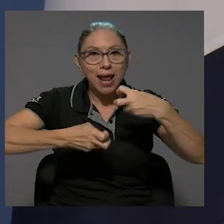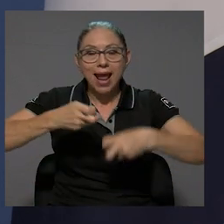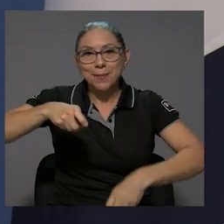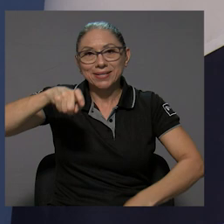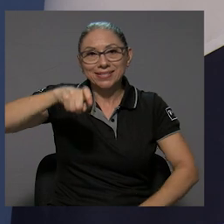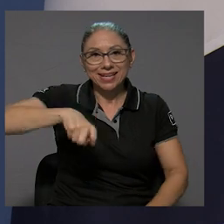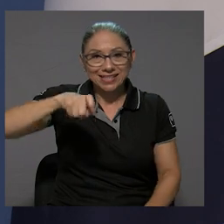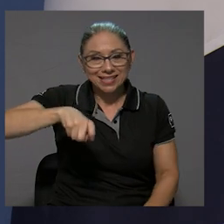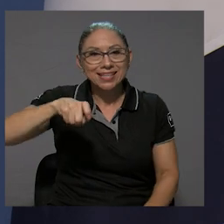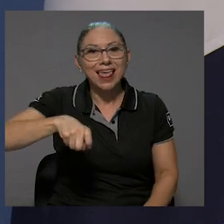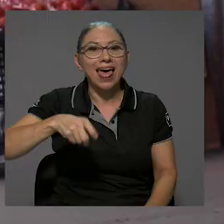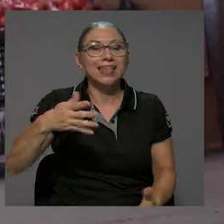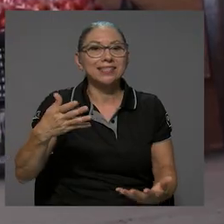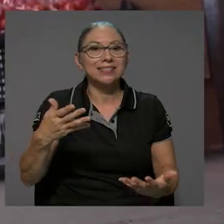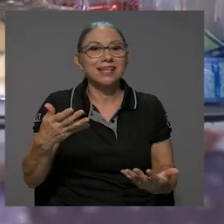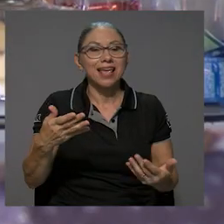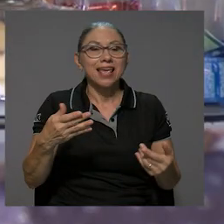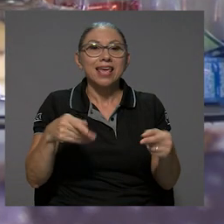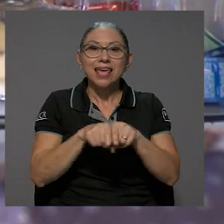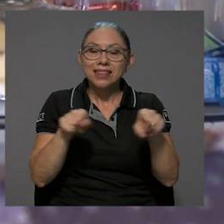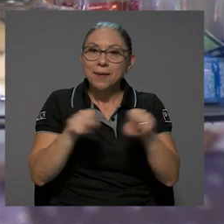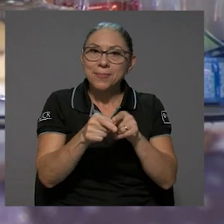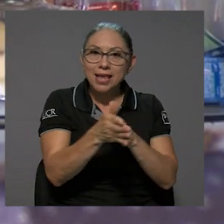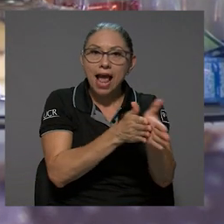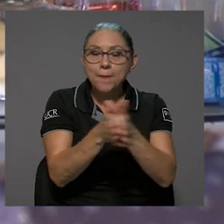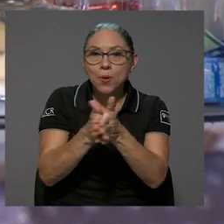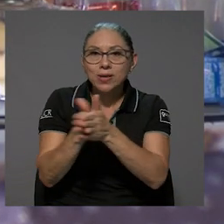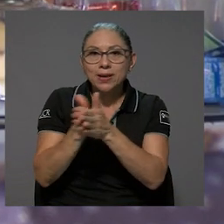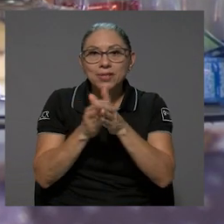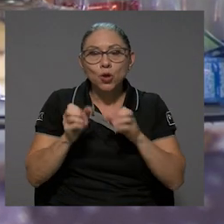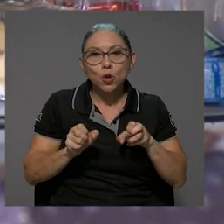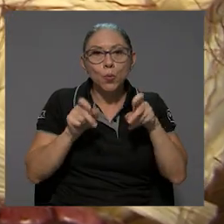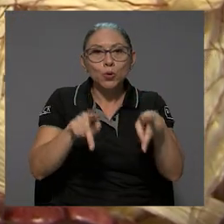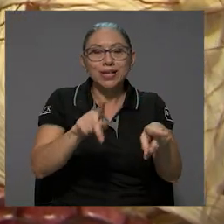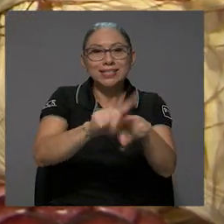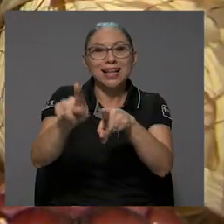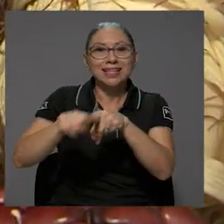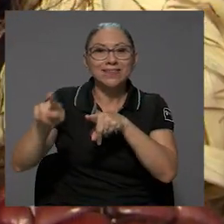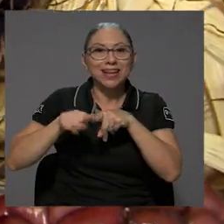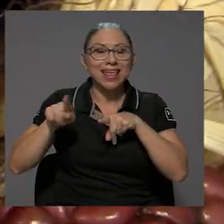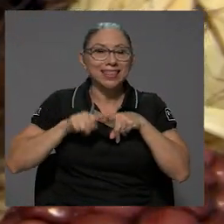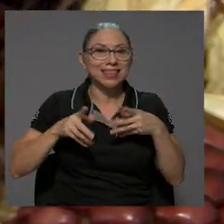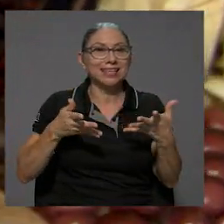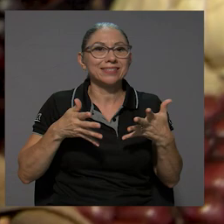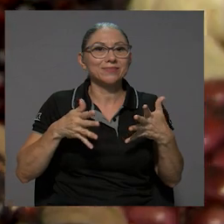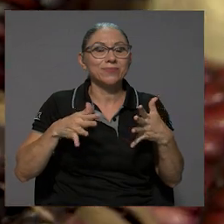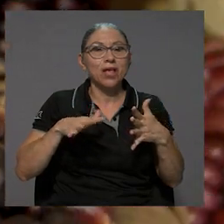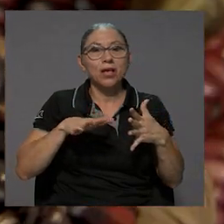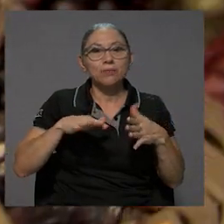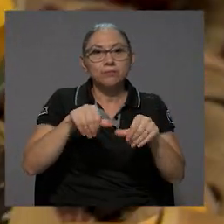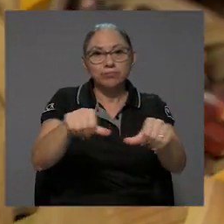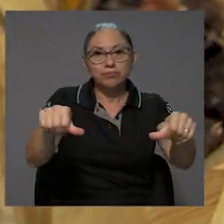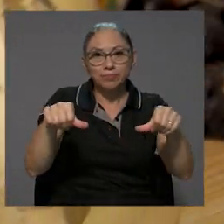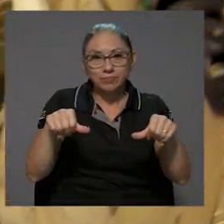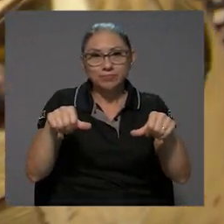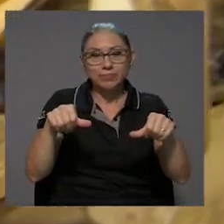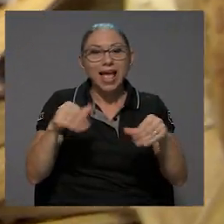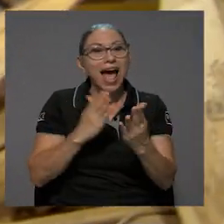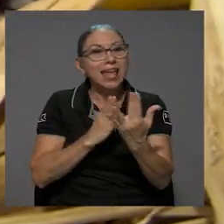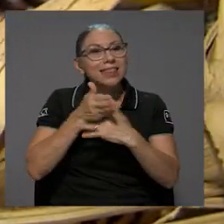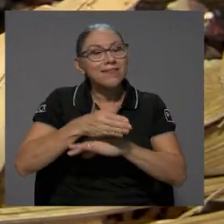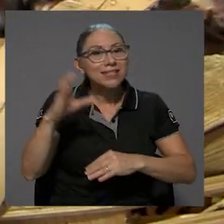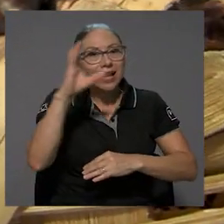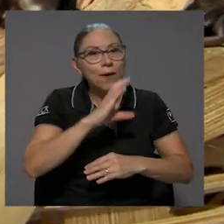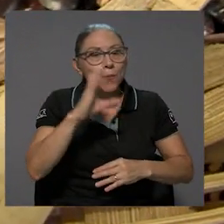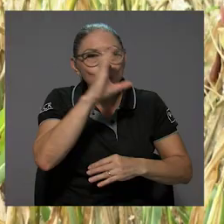problemas y necesidades y en el aprovechamiento de oportunidades en las diferentes regiones mediante la